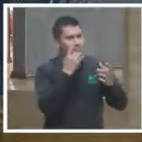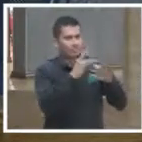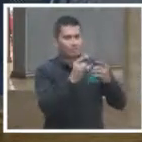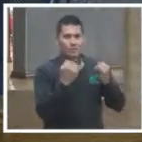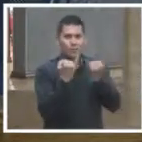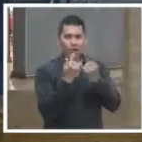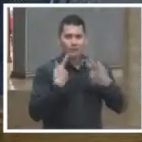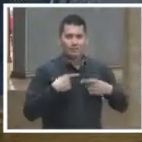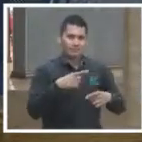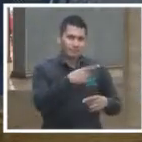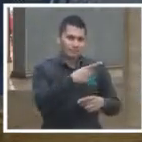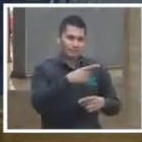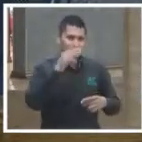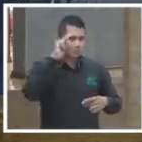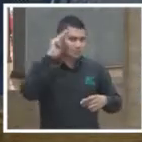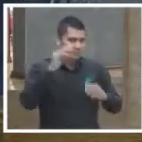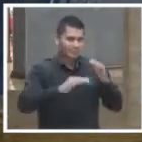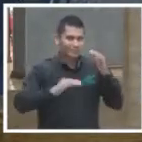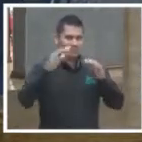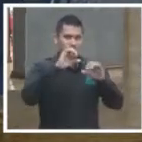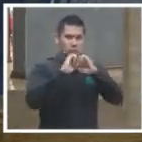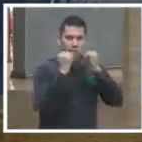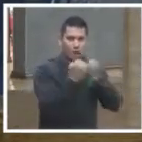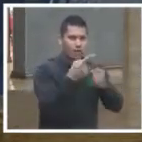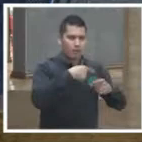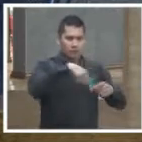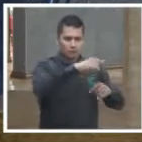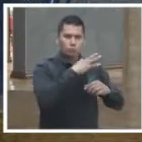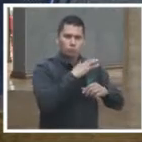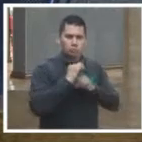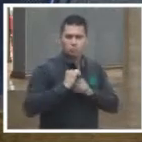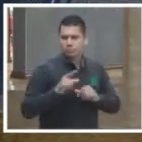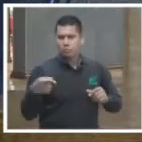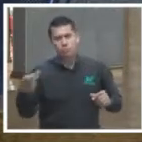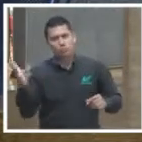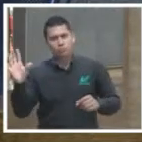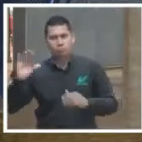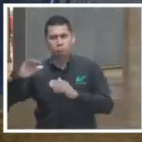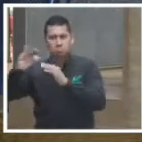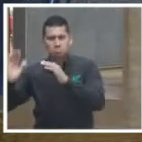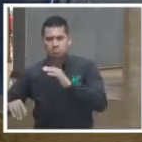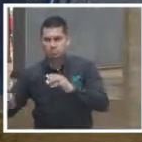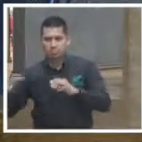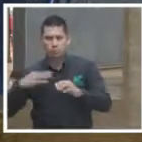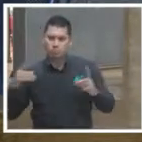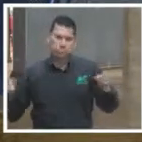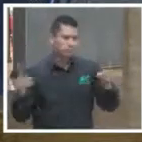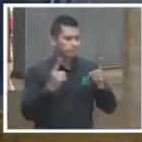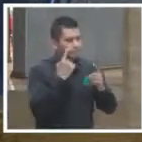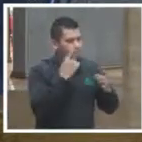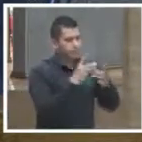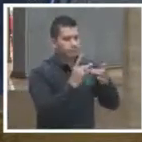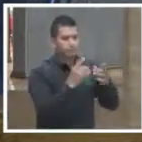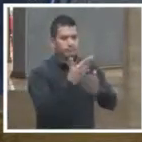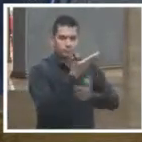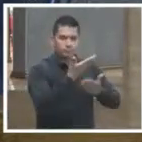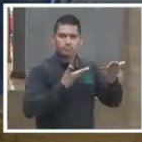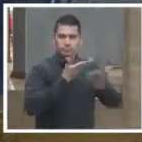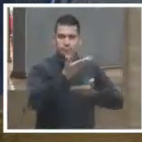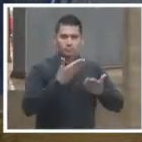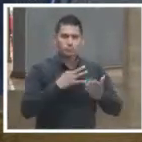participando en este debate, obviamente con responsabilidad, pero también y con el criterio